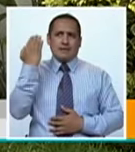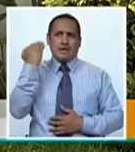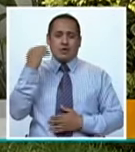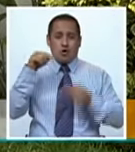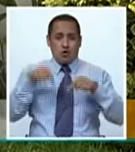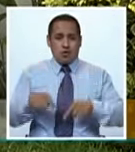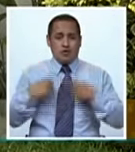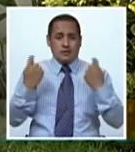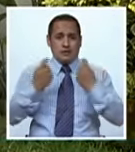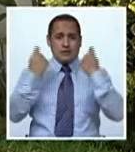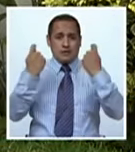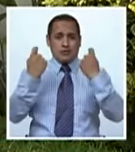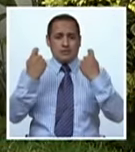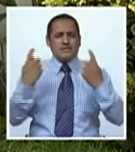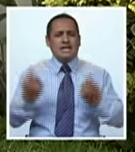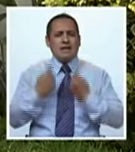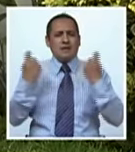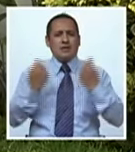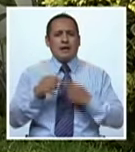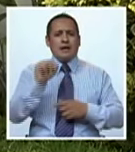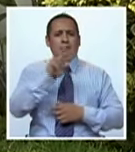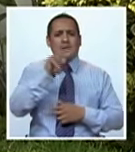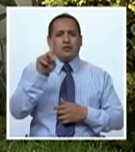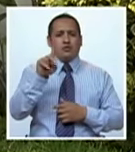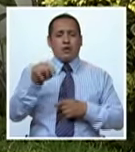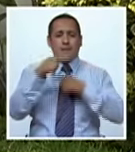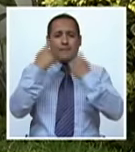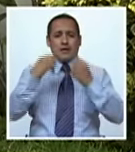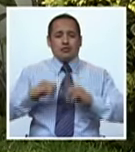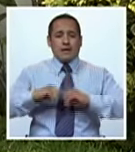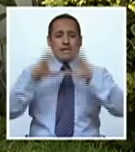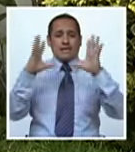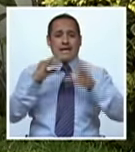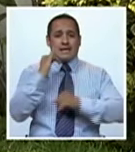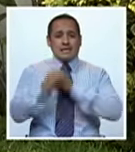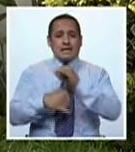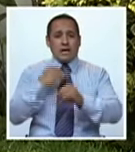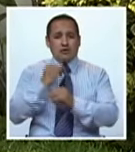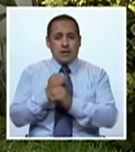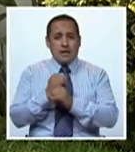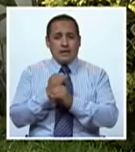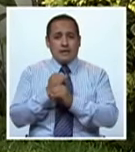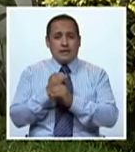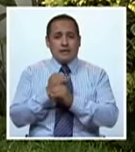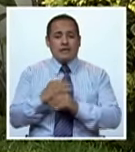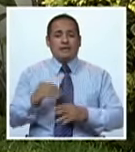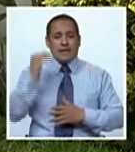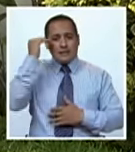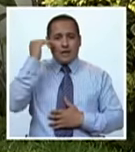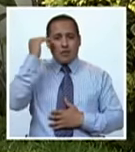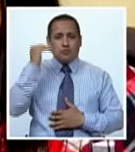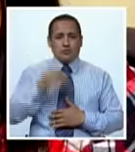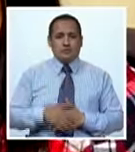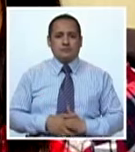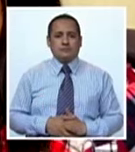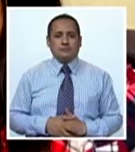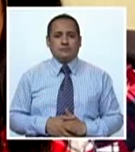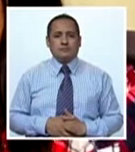y que estamos celebrando el 21 de marzo, el Día Internacional del Síndrome Down.